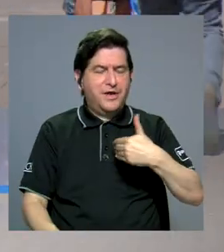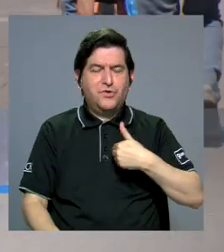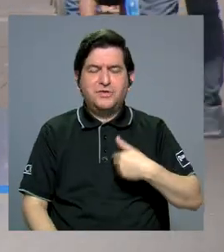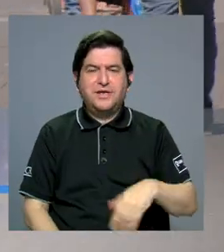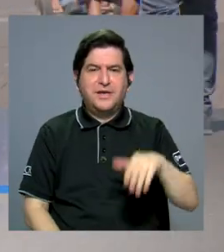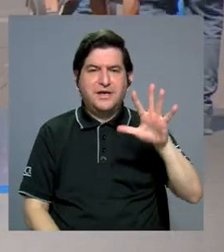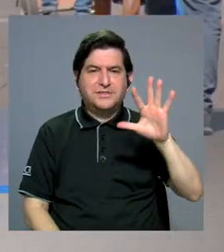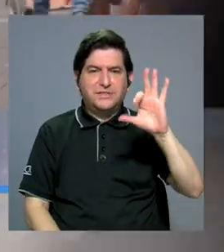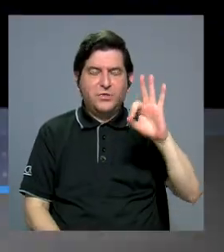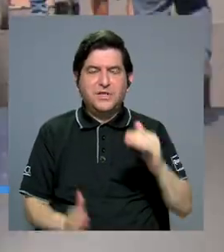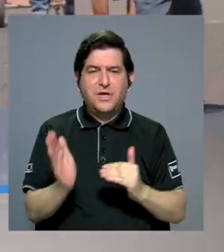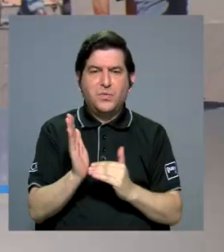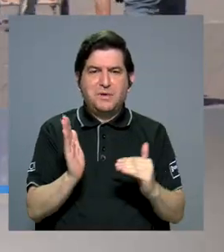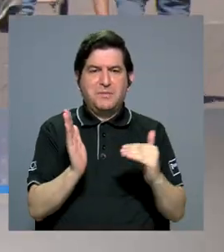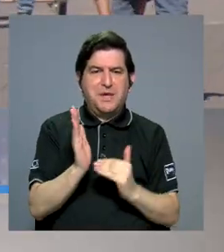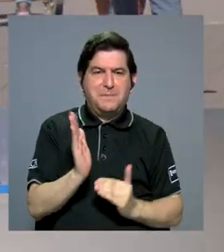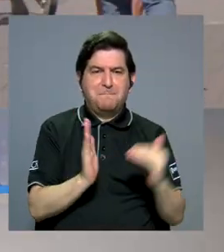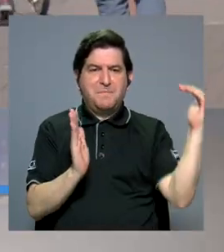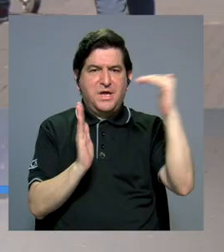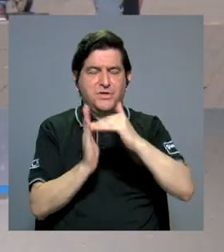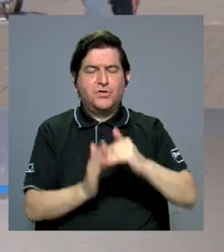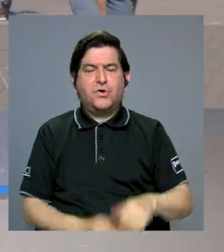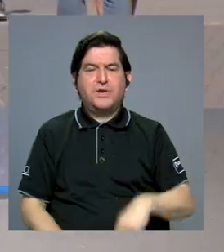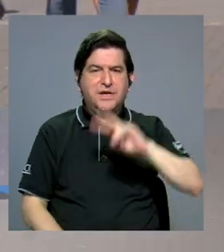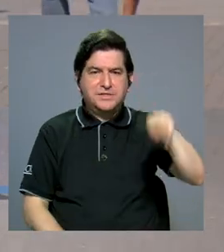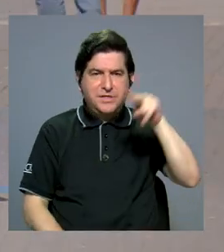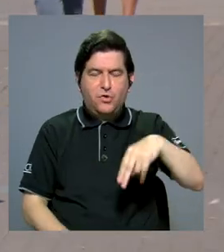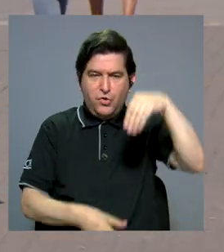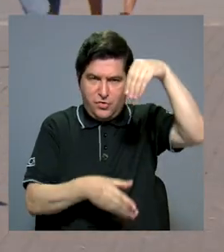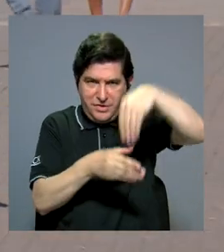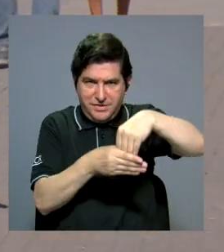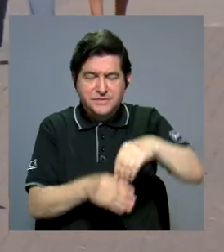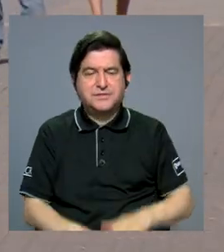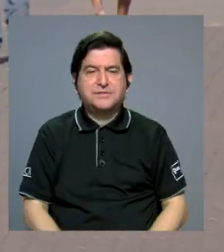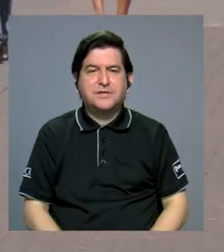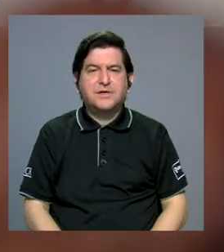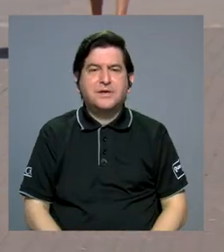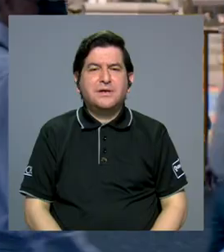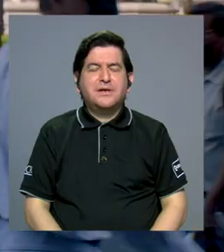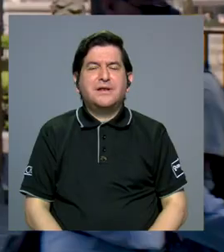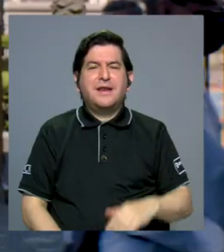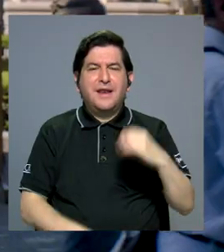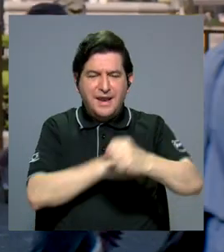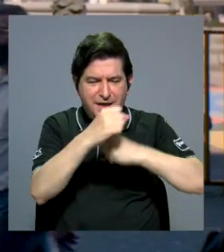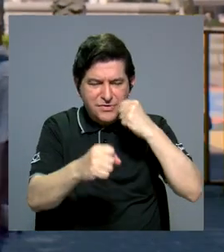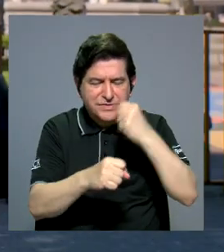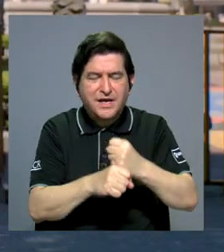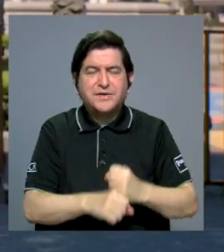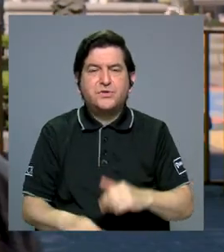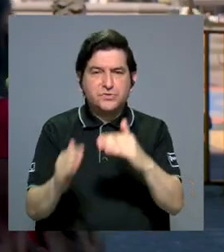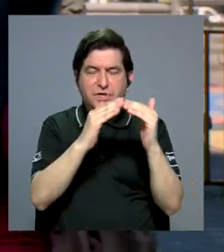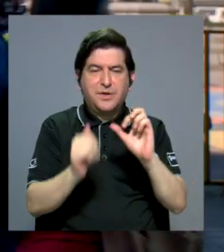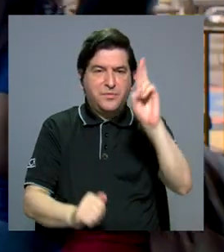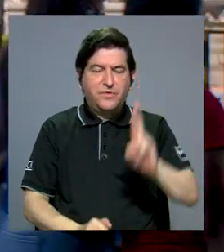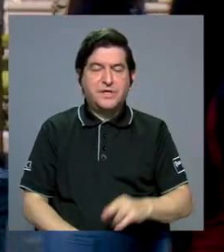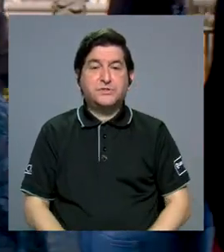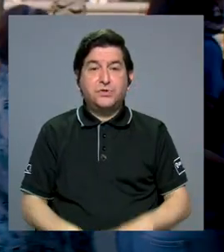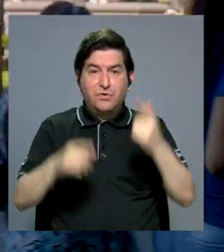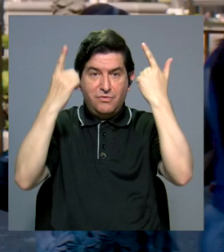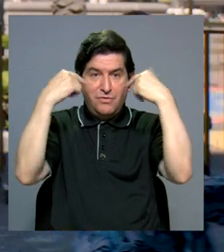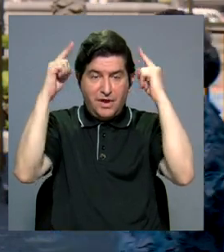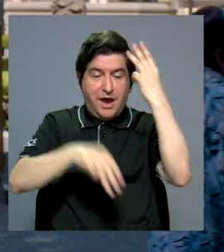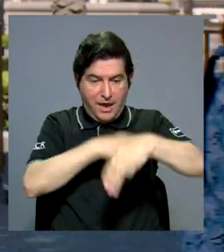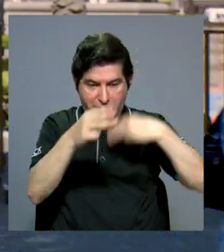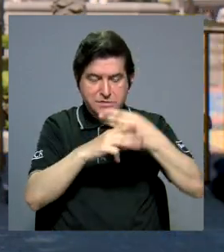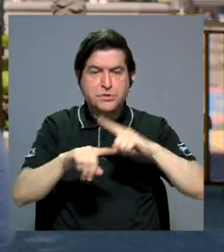59 billones de colones en su reserva. La longevidad de la población es un logro de Costa Rica a nivel mundial, pero también